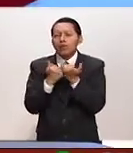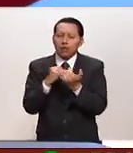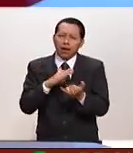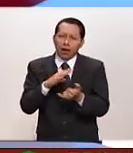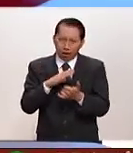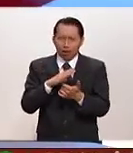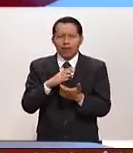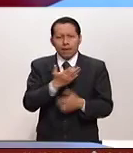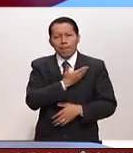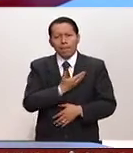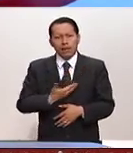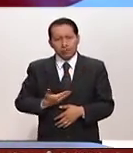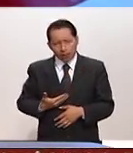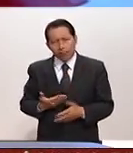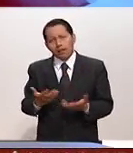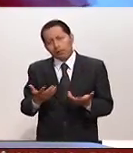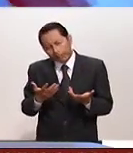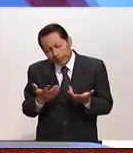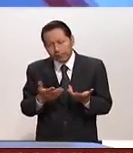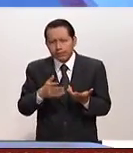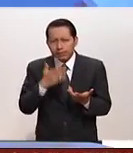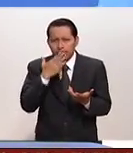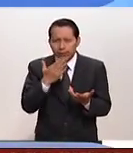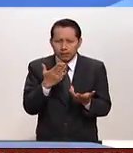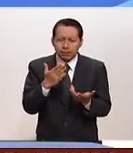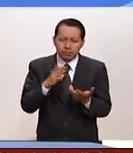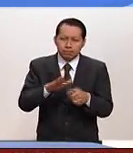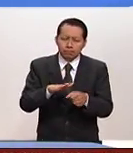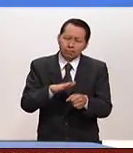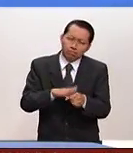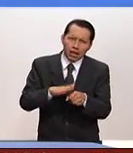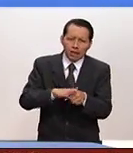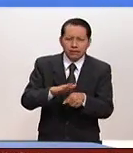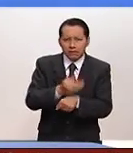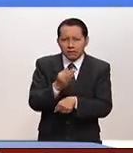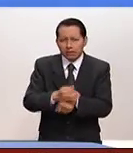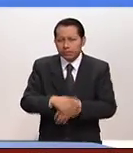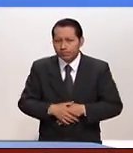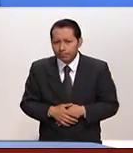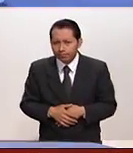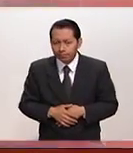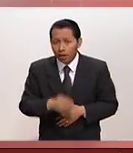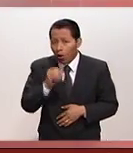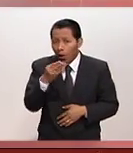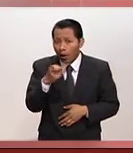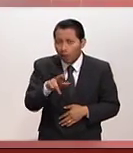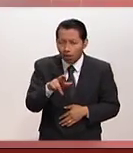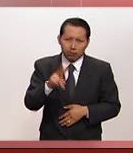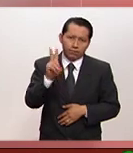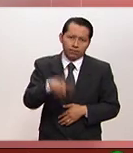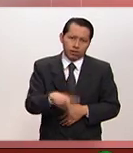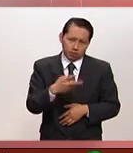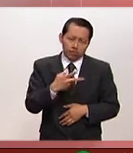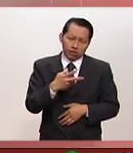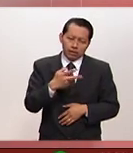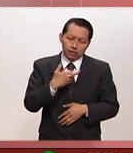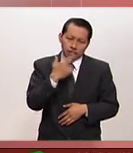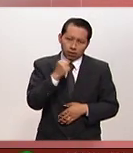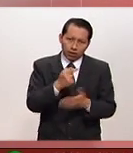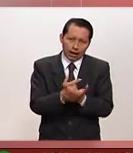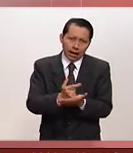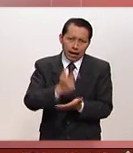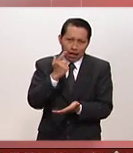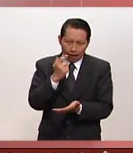al poder o que perdieron y compitieron, ¿no? En efecto, Omar, sería, será de hecho para nosotros un